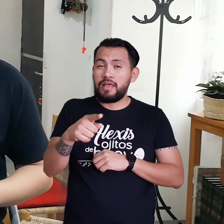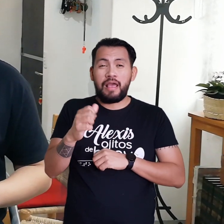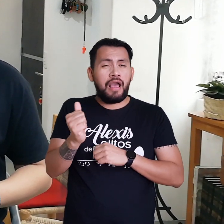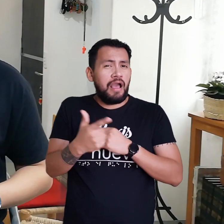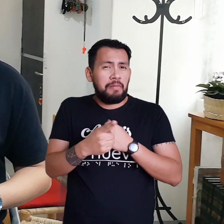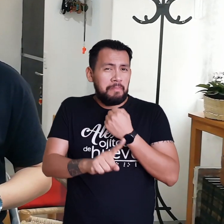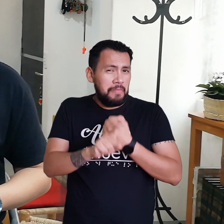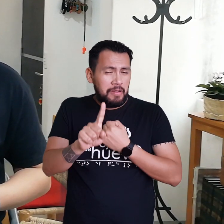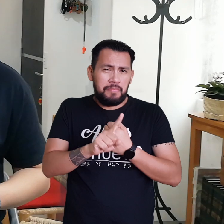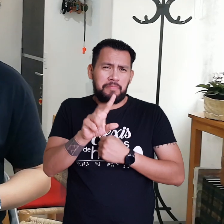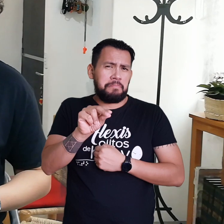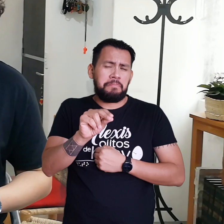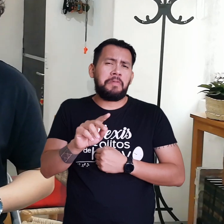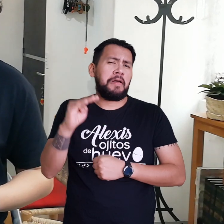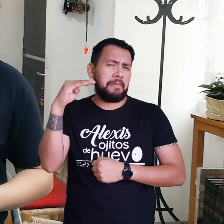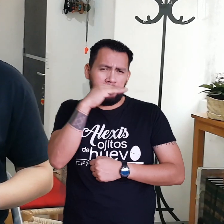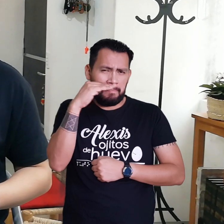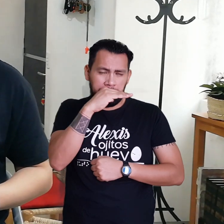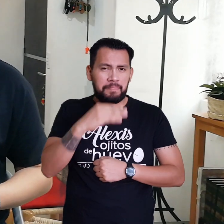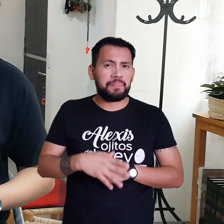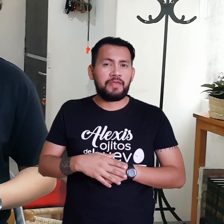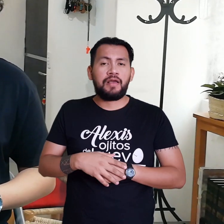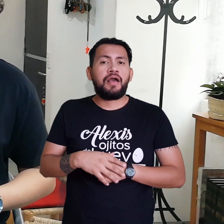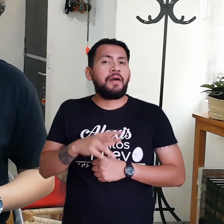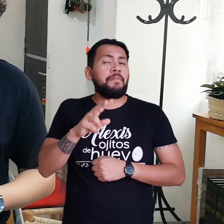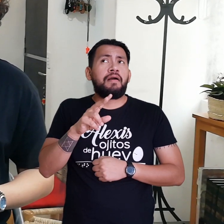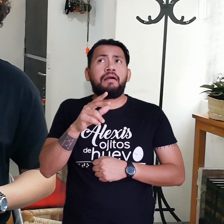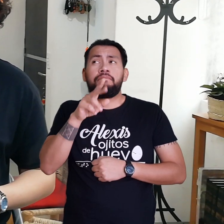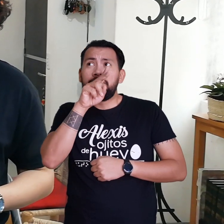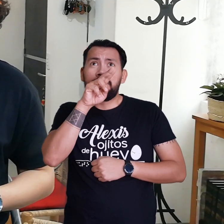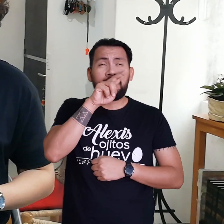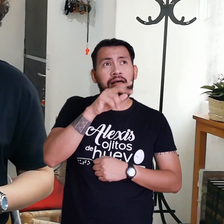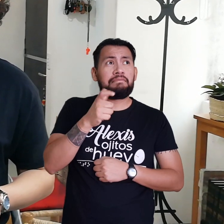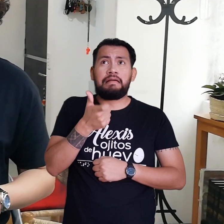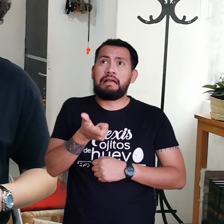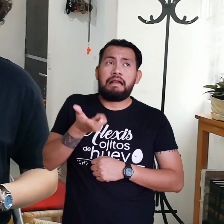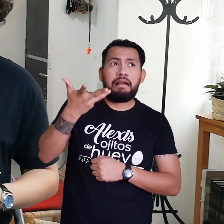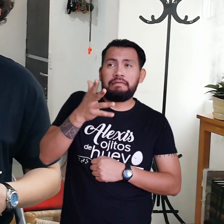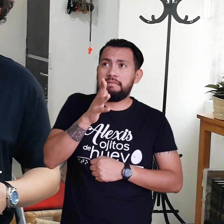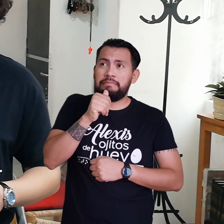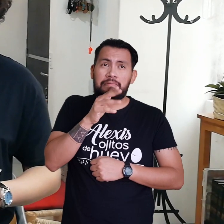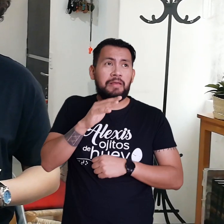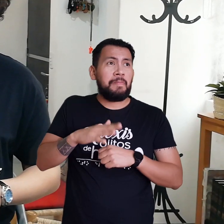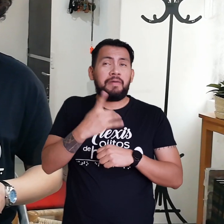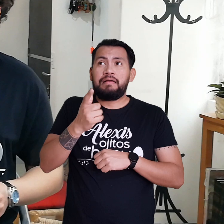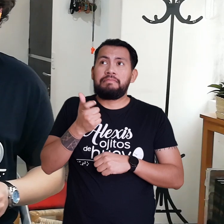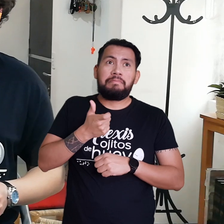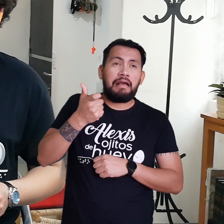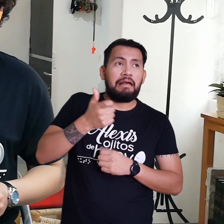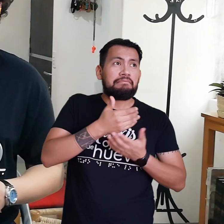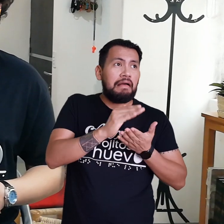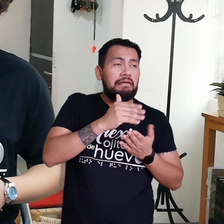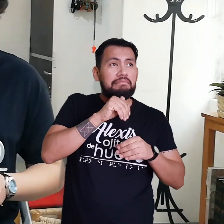Y hacemos que esta comunidad crezca Y que nosotros seamos personas de bien Y dejemos de andar allá En el teletón